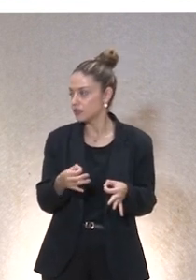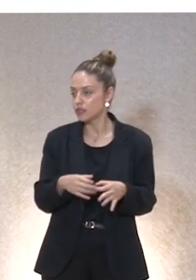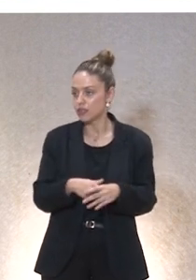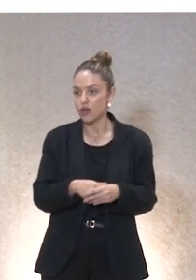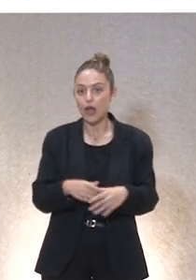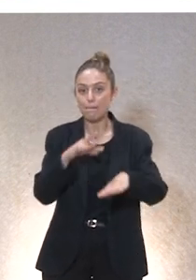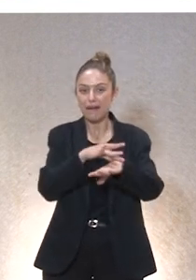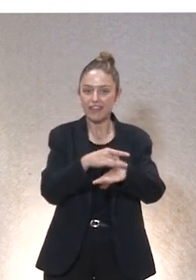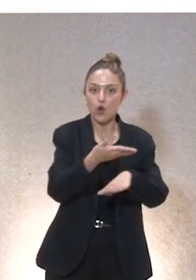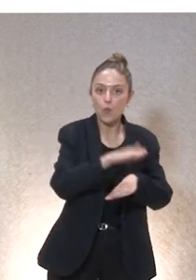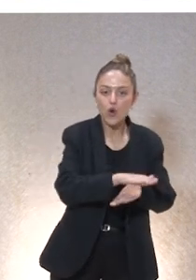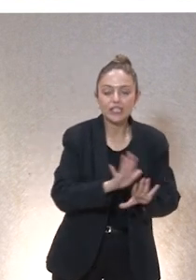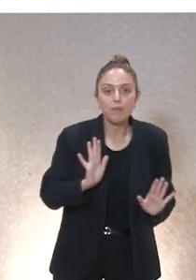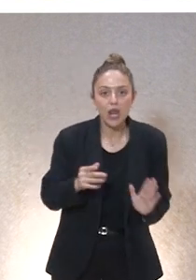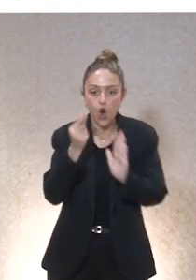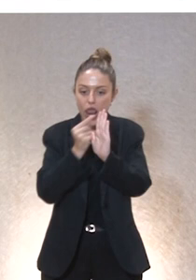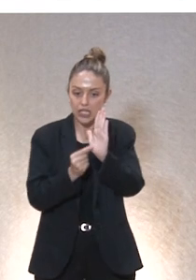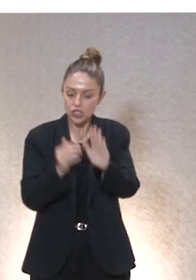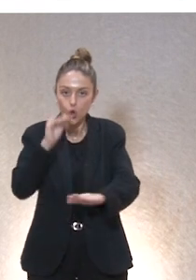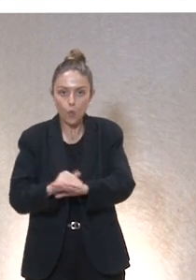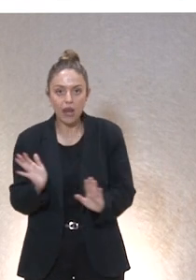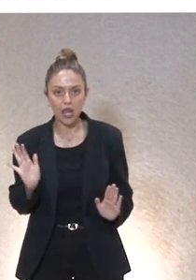paciente pero hemos cumplido todos los requisitos